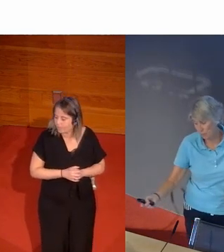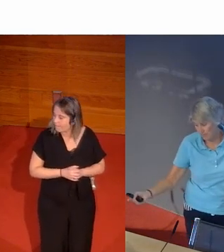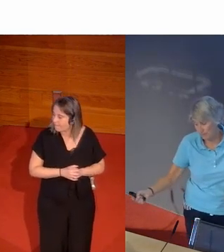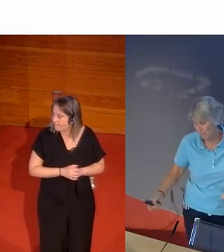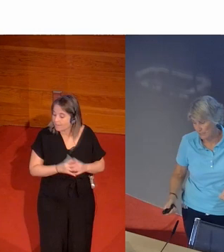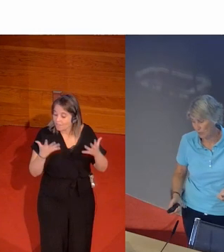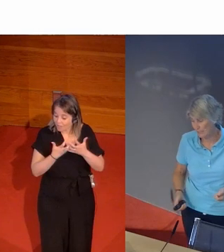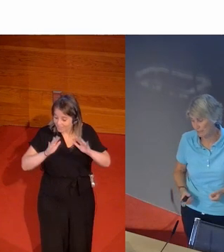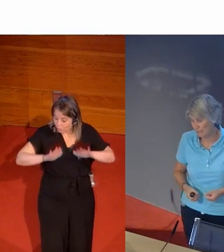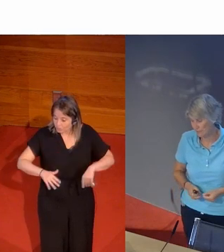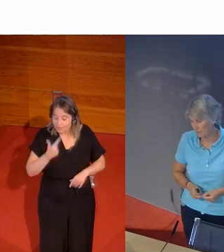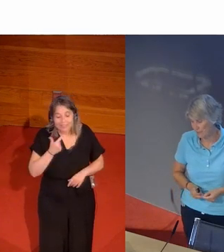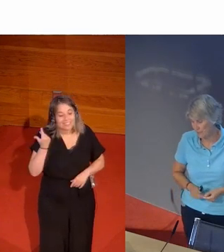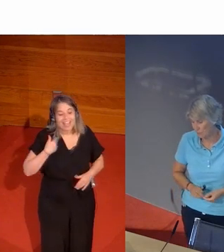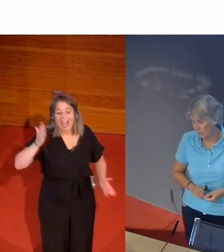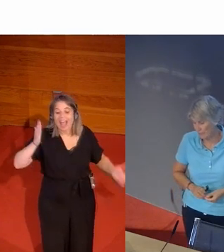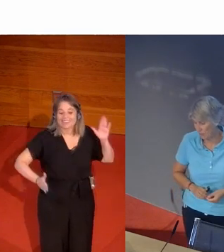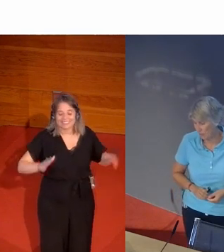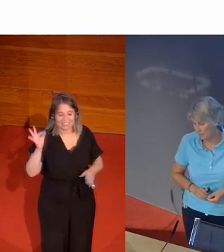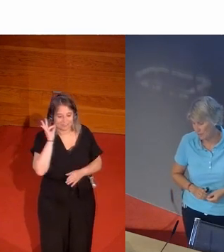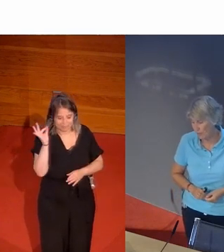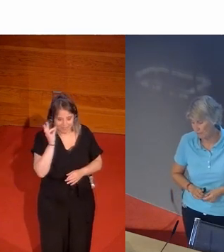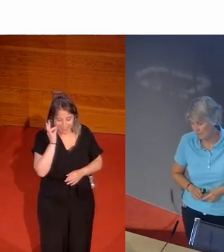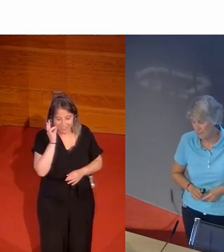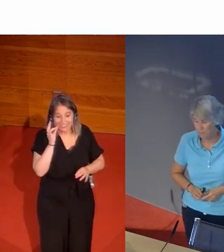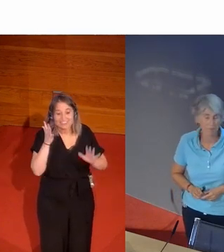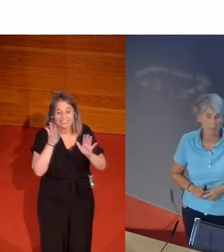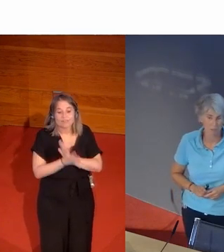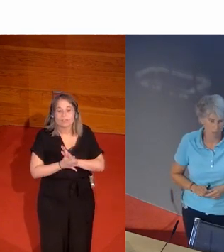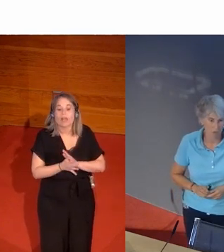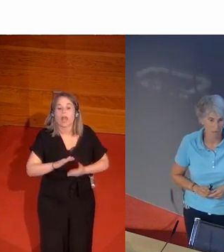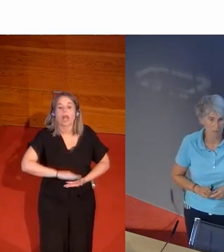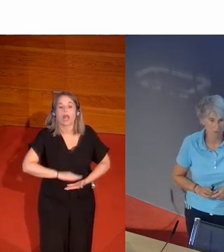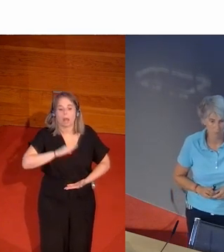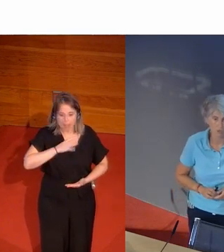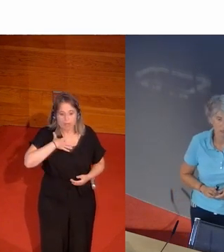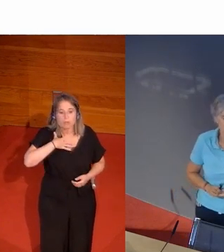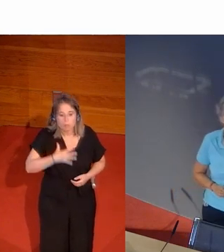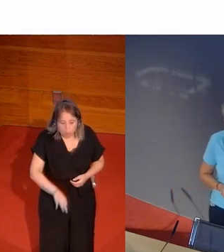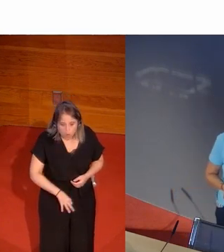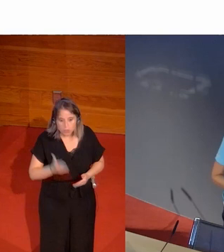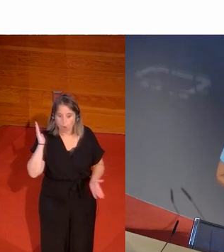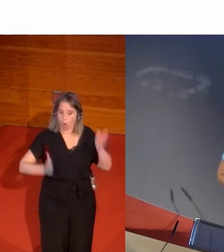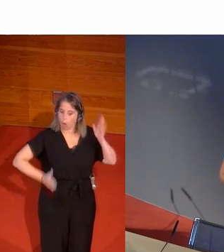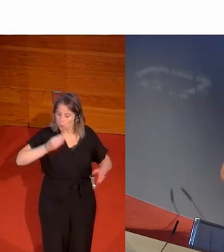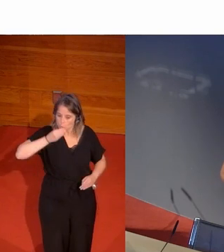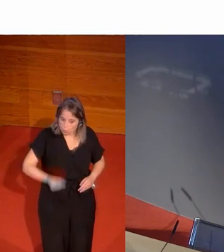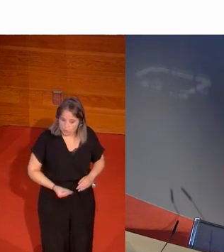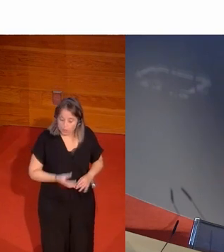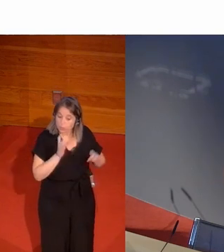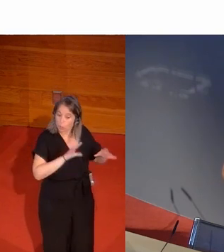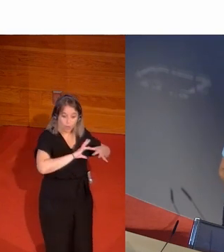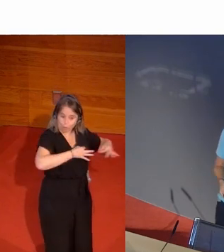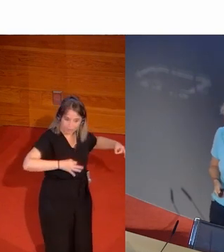Y la última frase dice ya no eran atletas femeninas una clara novedad sino atletas capaces de actuaciones impresionantes como podemos ver